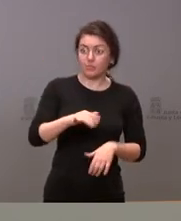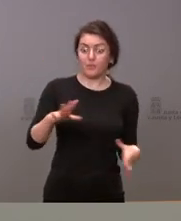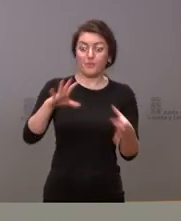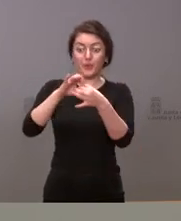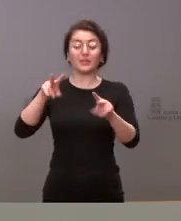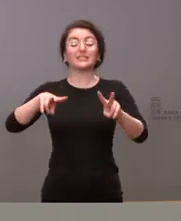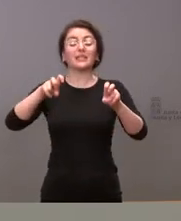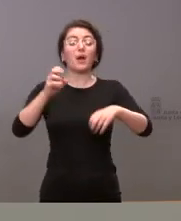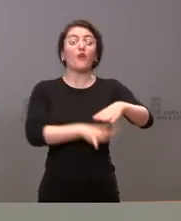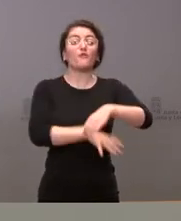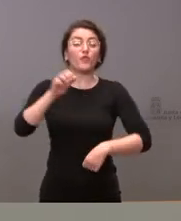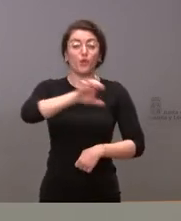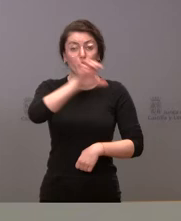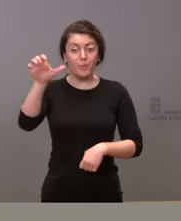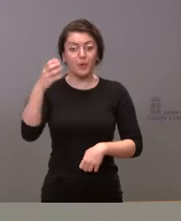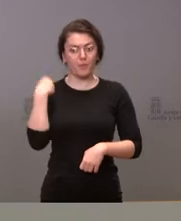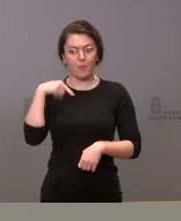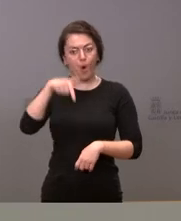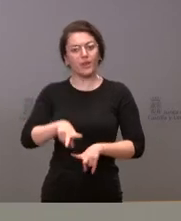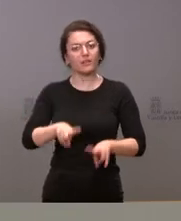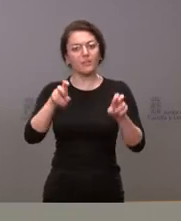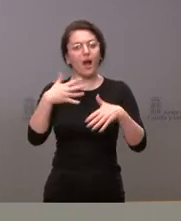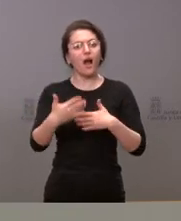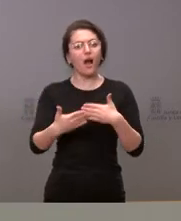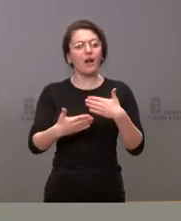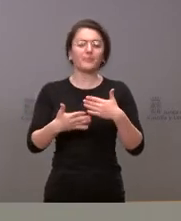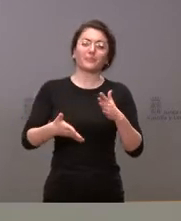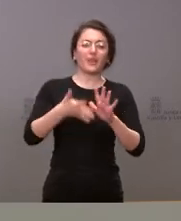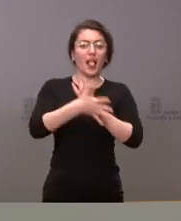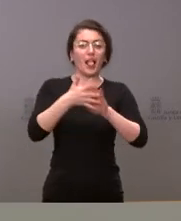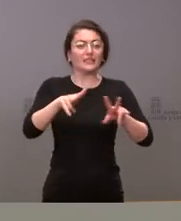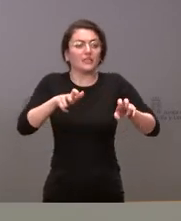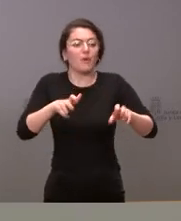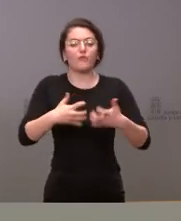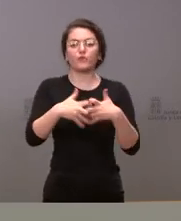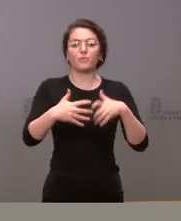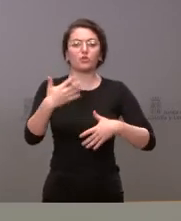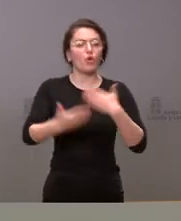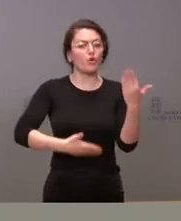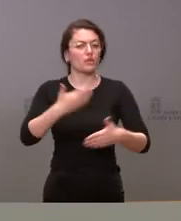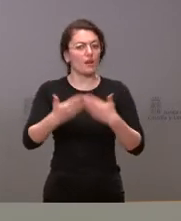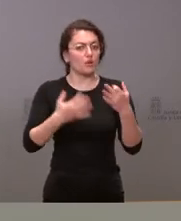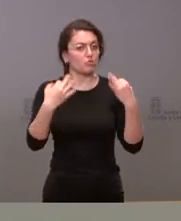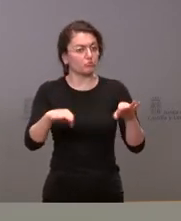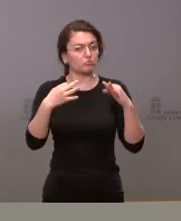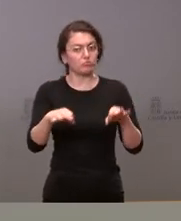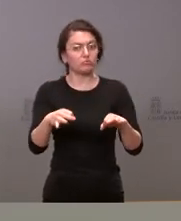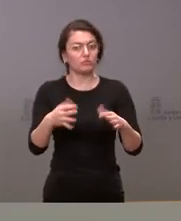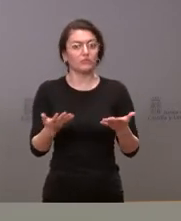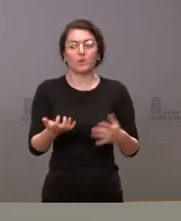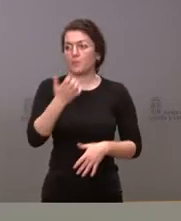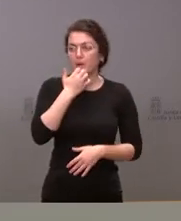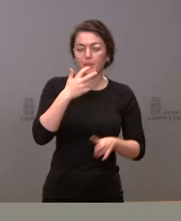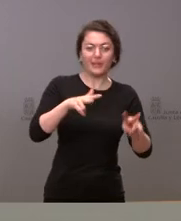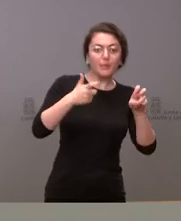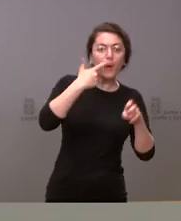algunos de puntos que hoy estamos hablando aquí es de funcionamiento también ordinario que garantizan esto en la administración el tema de Ucrania